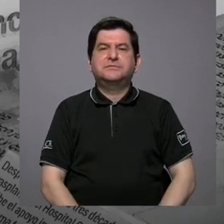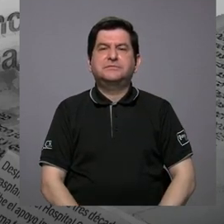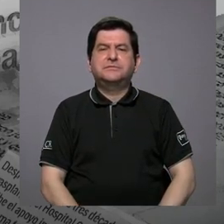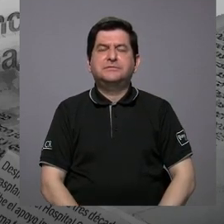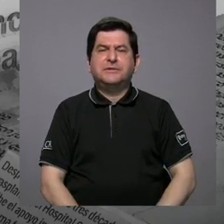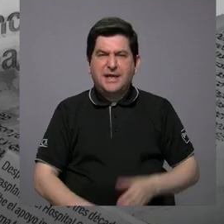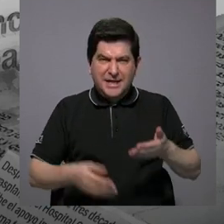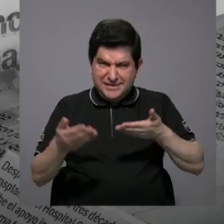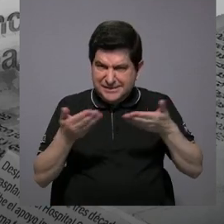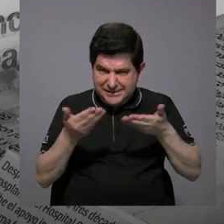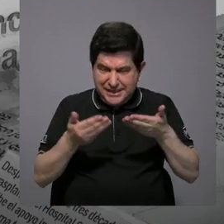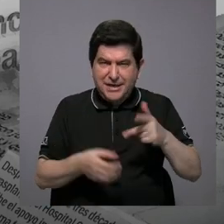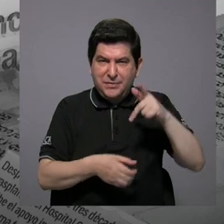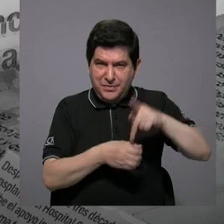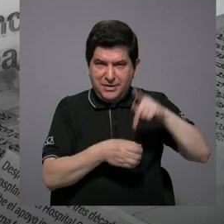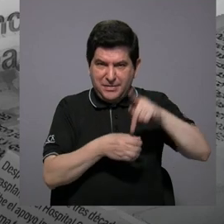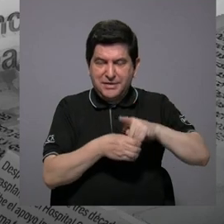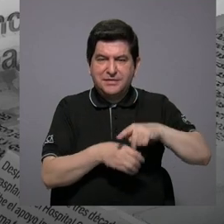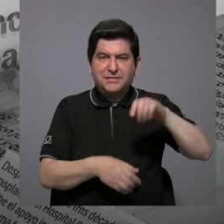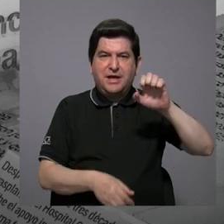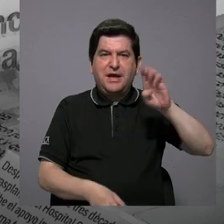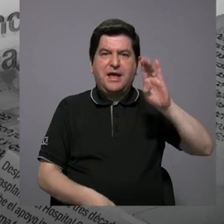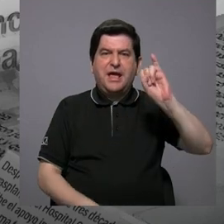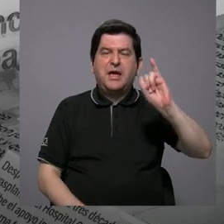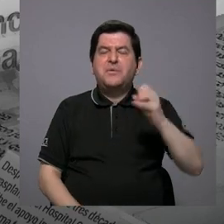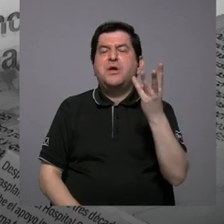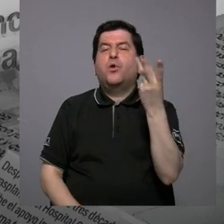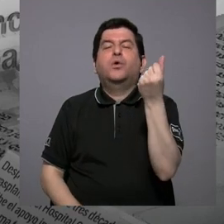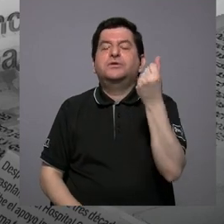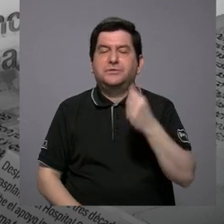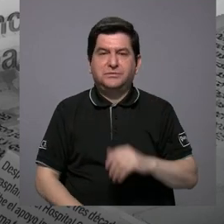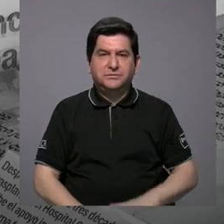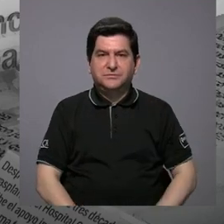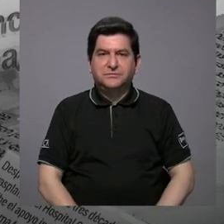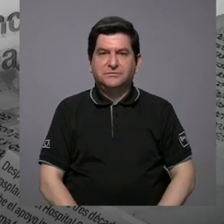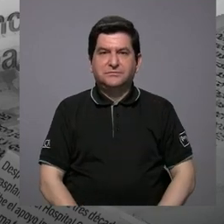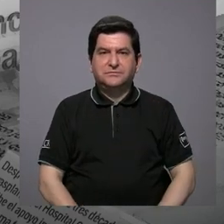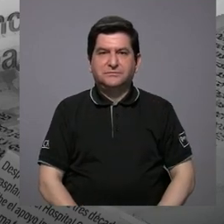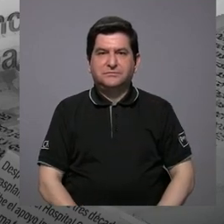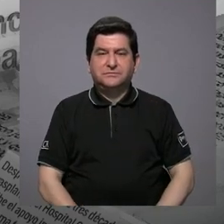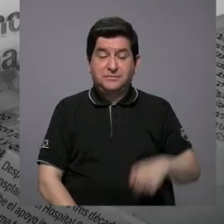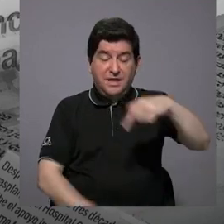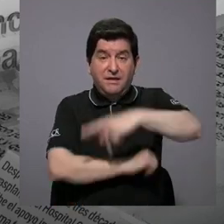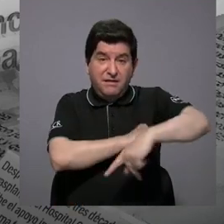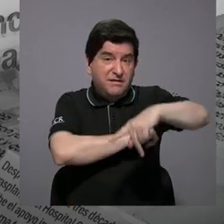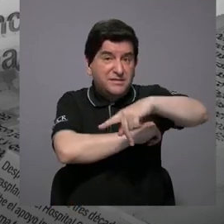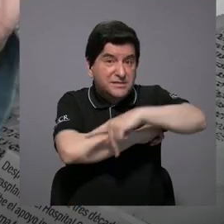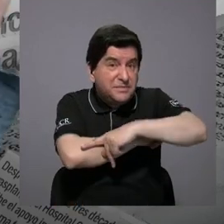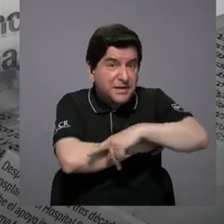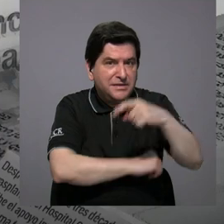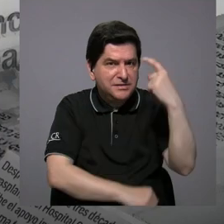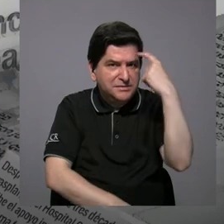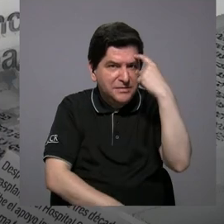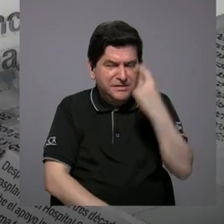es la participación de EBI? Porque en este país, porque lo vemos en muchos